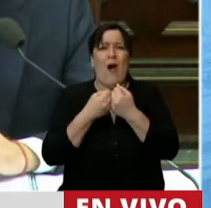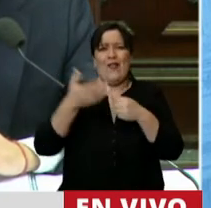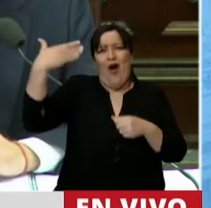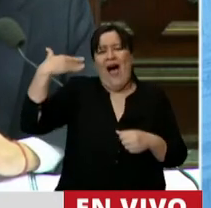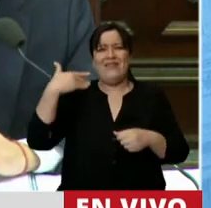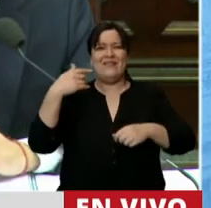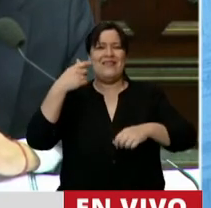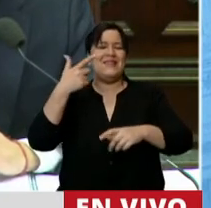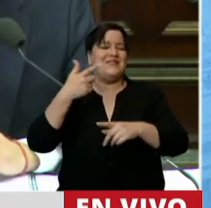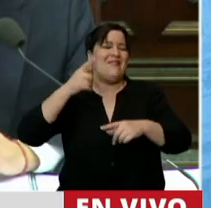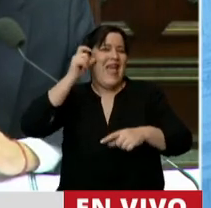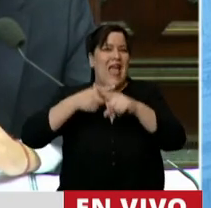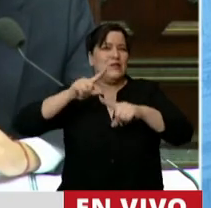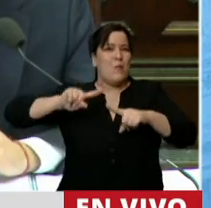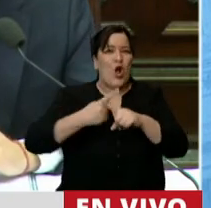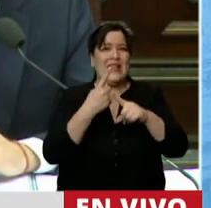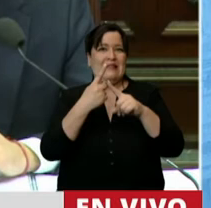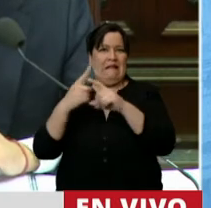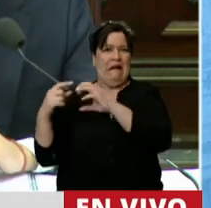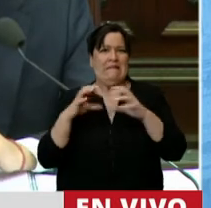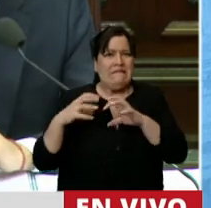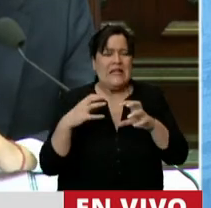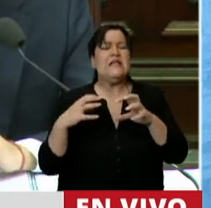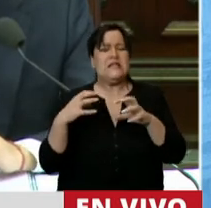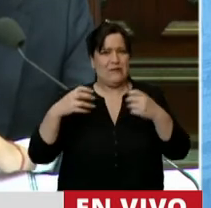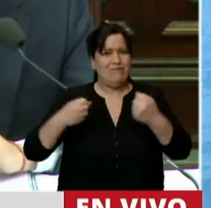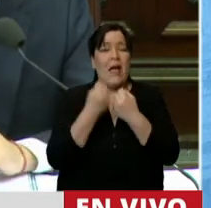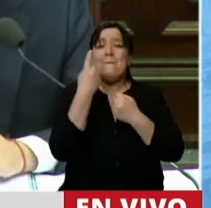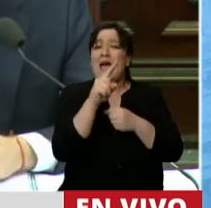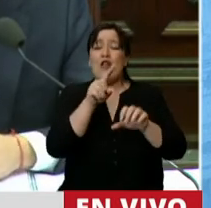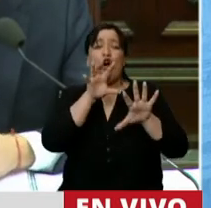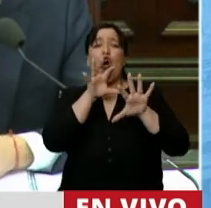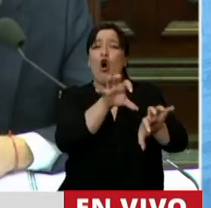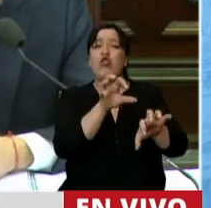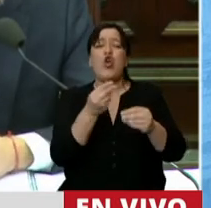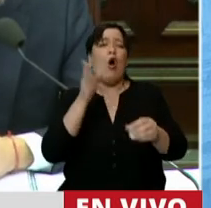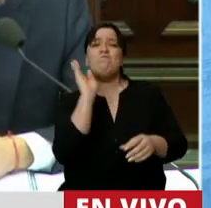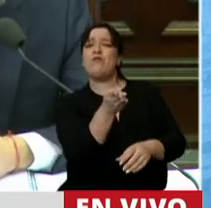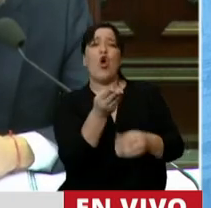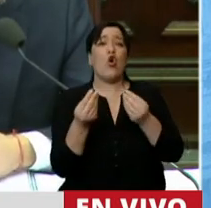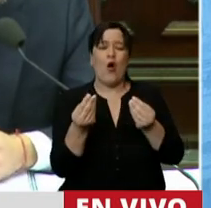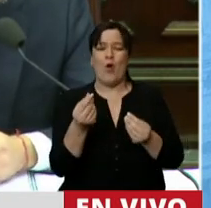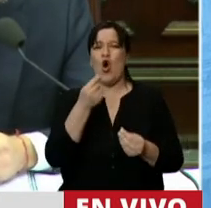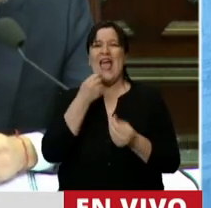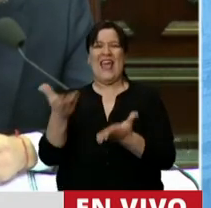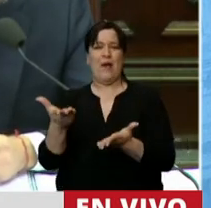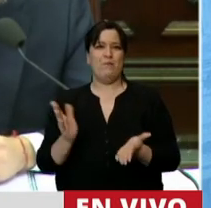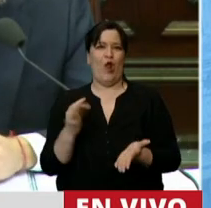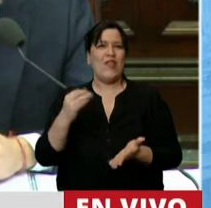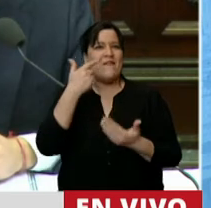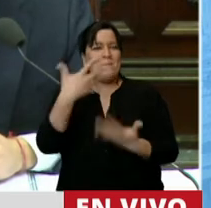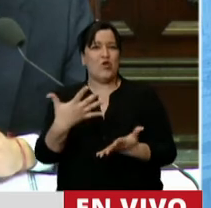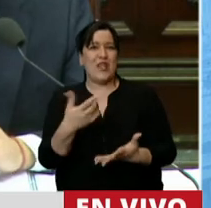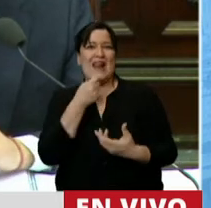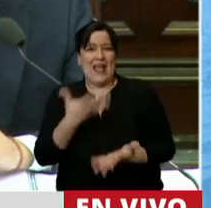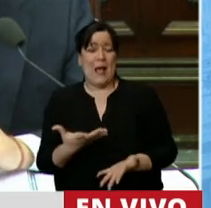política cuando había crisis. Ahora, el mejor antídoto para el odio es la ejemplaridad. Y la ejemplaridad